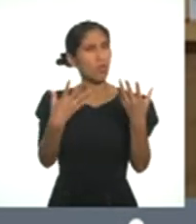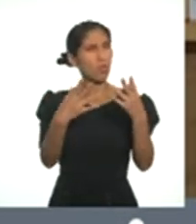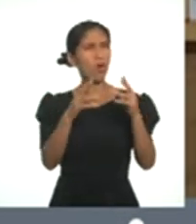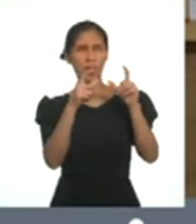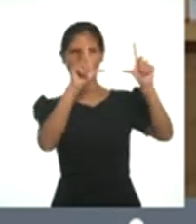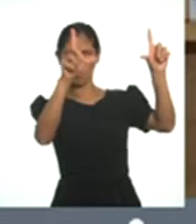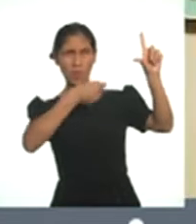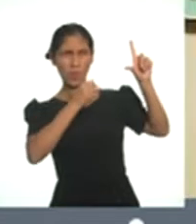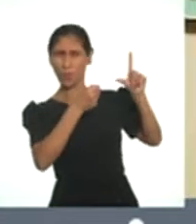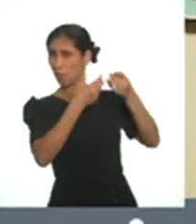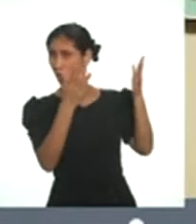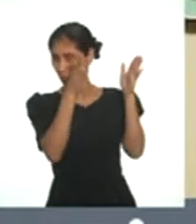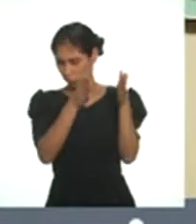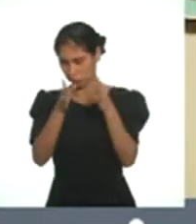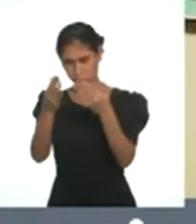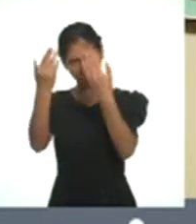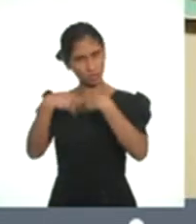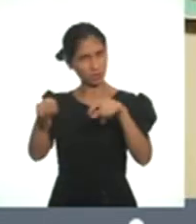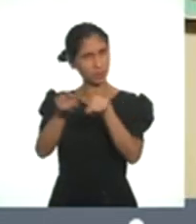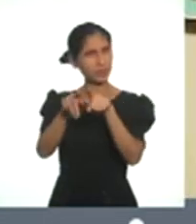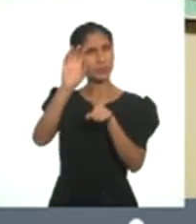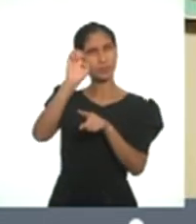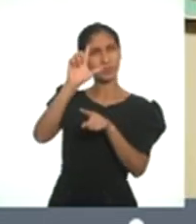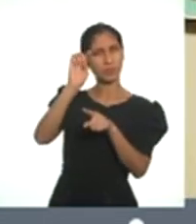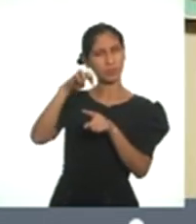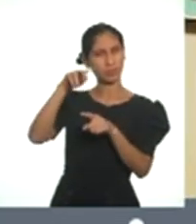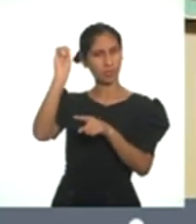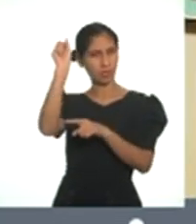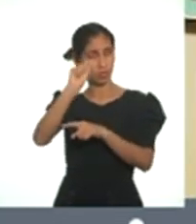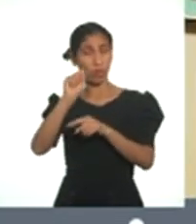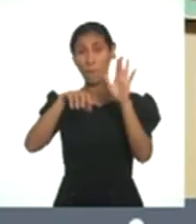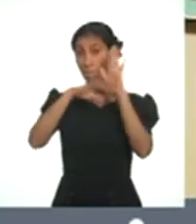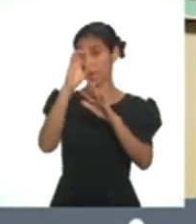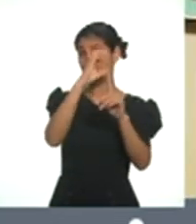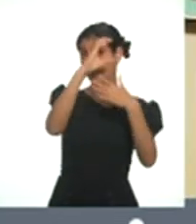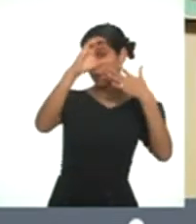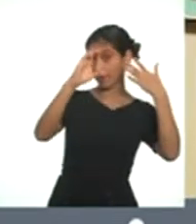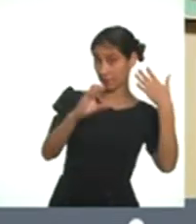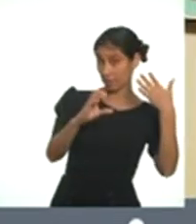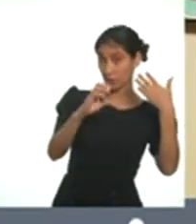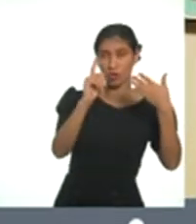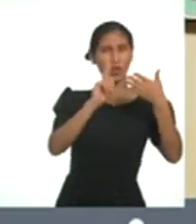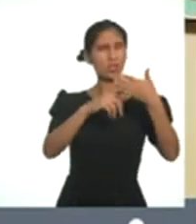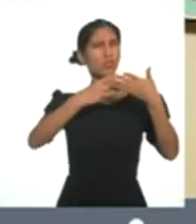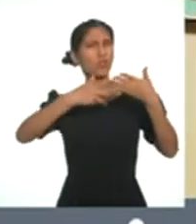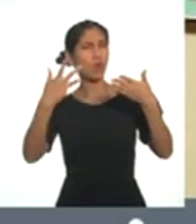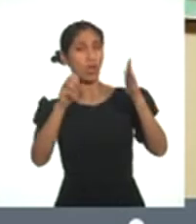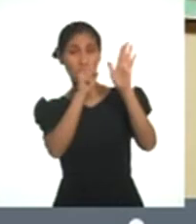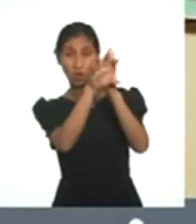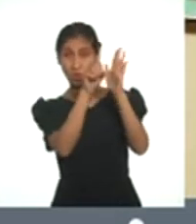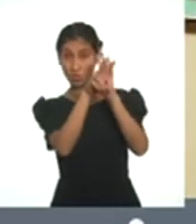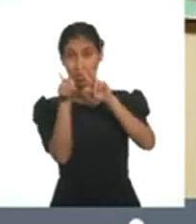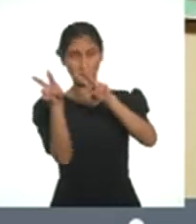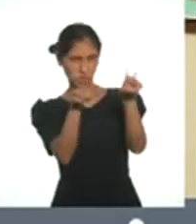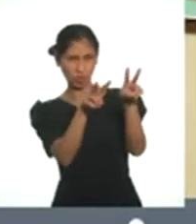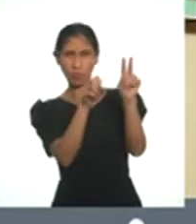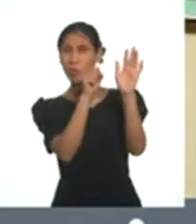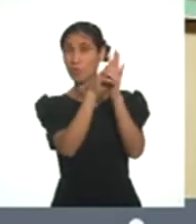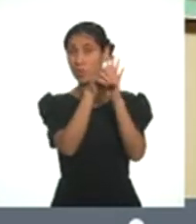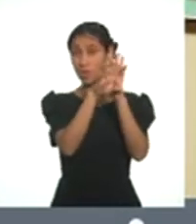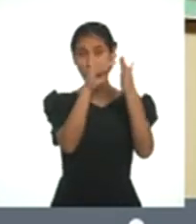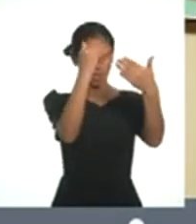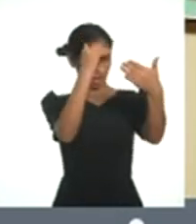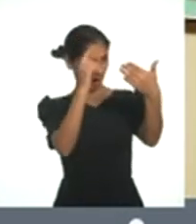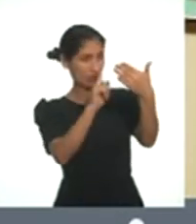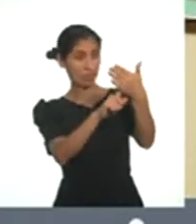desarrollará el reportaje. El elemento más característico con el cual este cuenta son los videos, videos